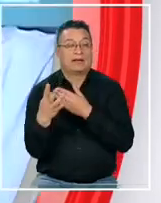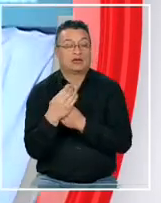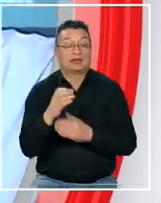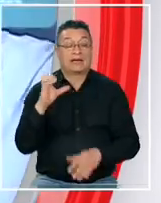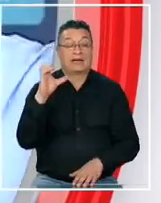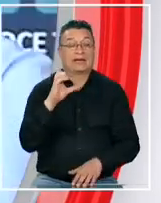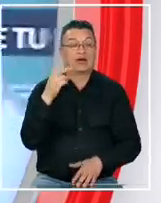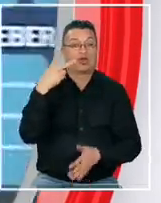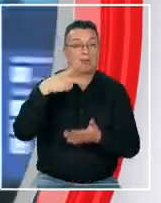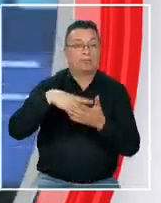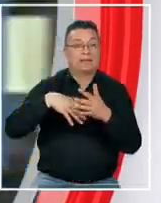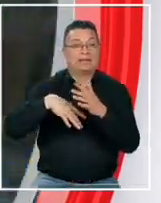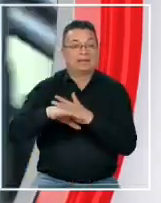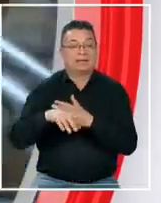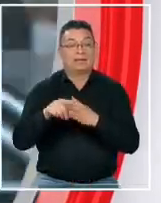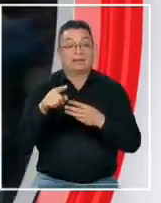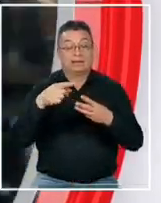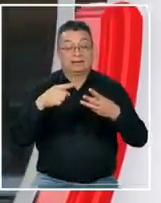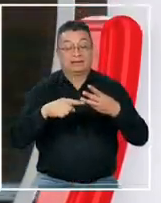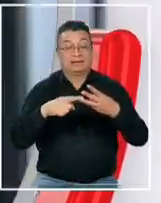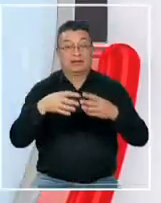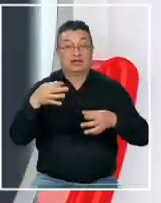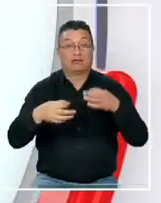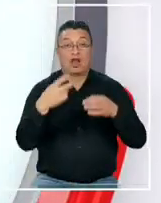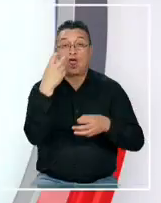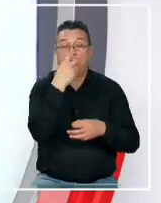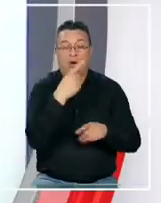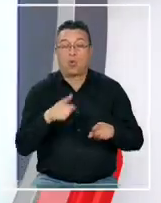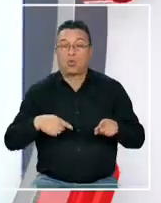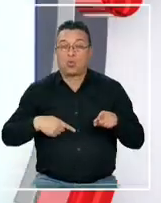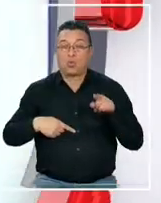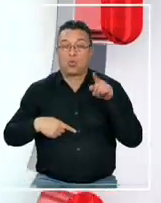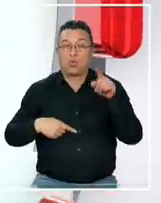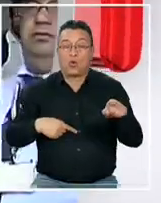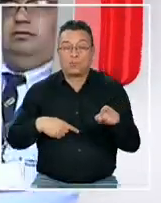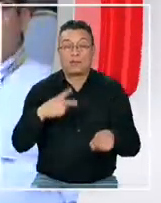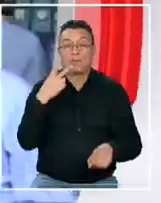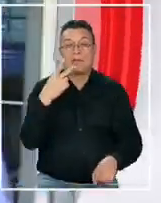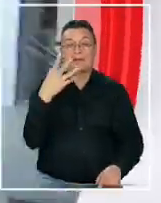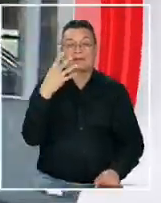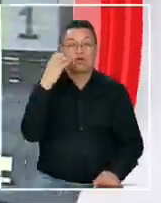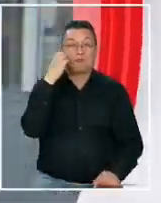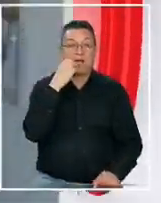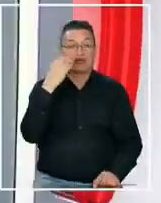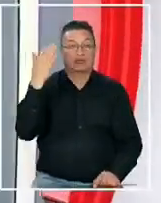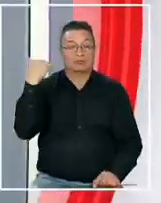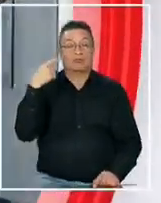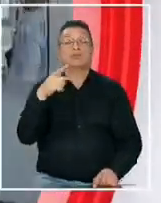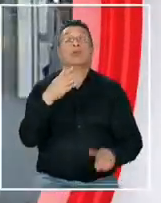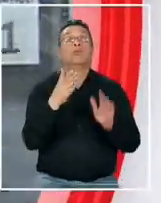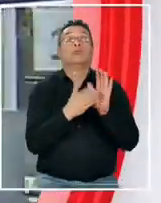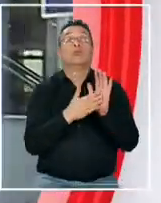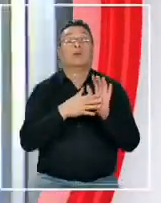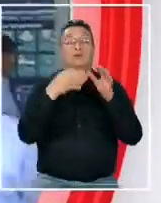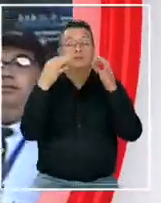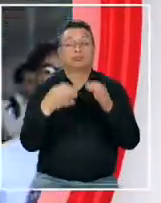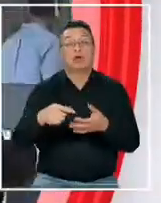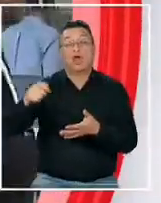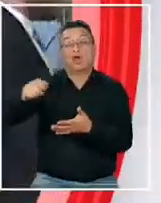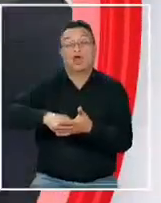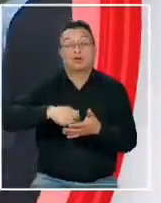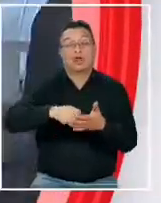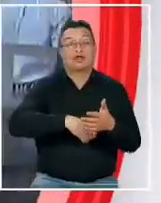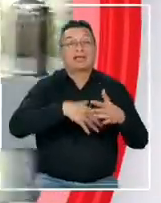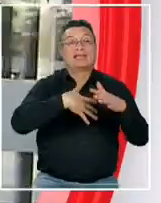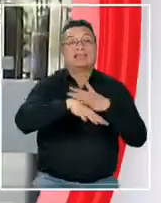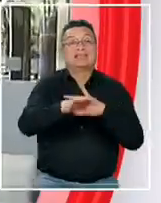enero de 2015 por los cuales el tercer tribunal oral lo declaró culpable el pasado 25 de mayo se acreditó que el exalcalde suscribió contratos por